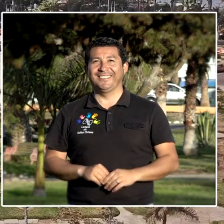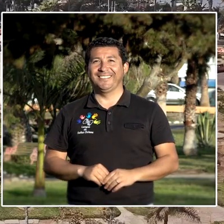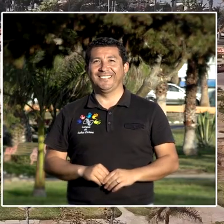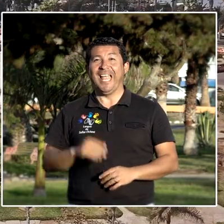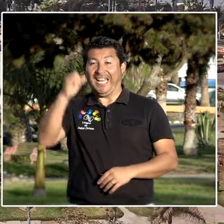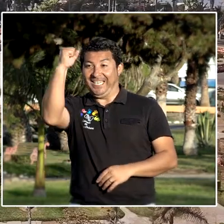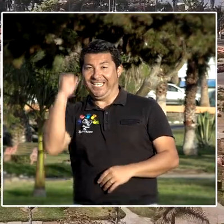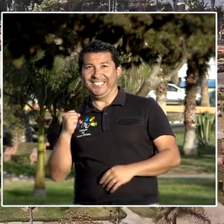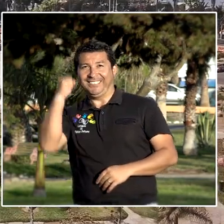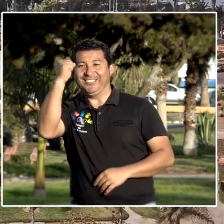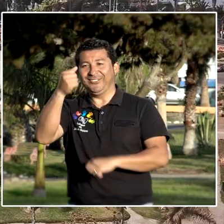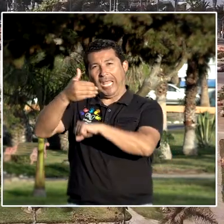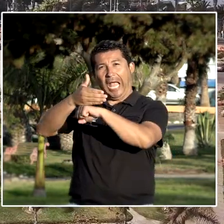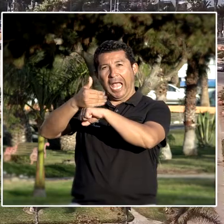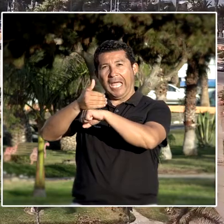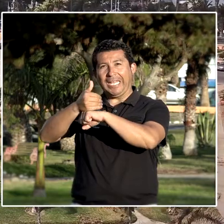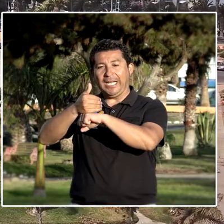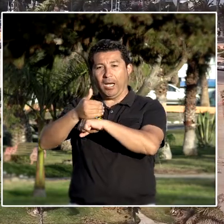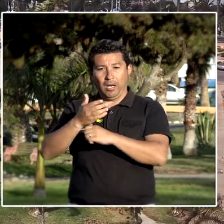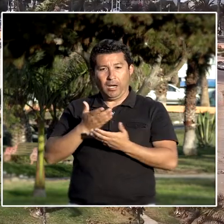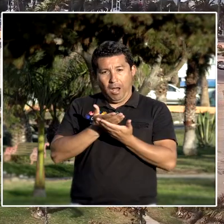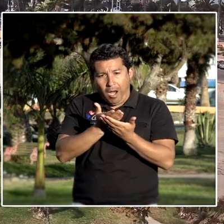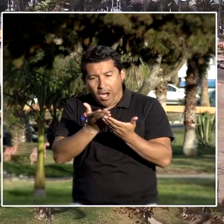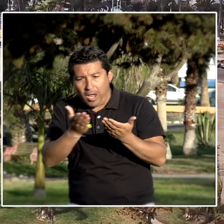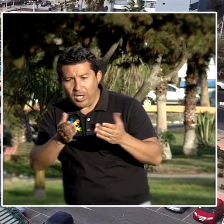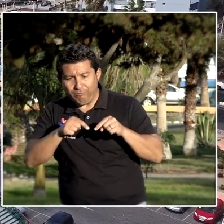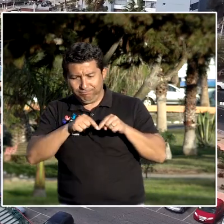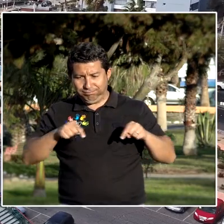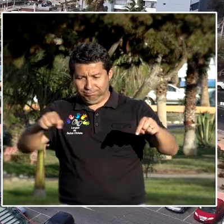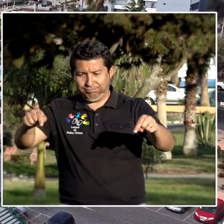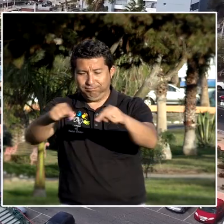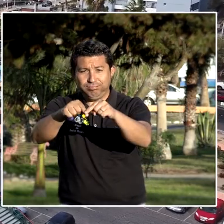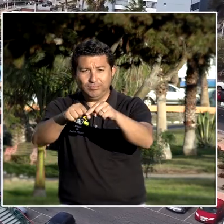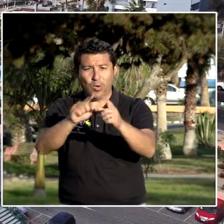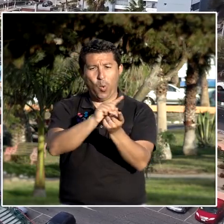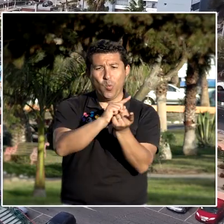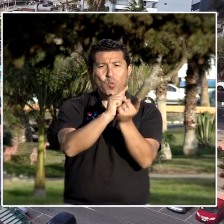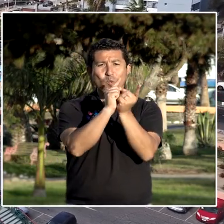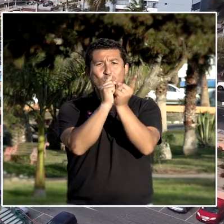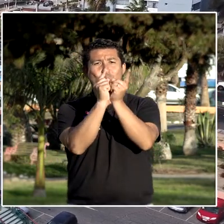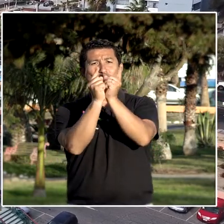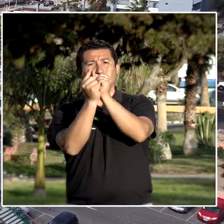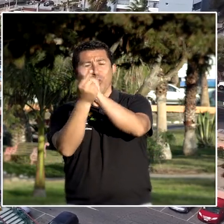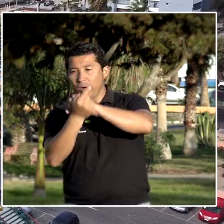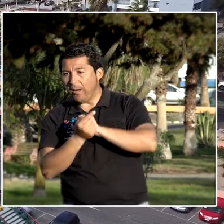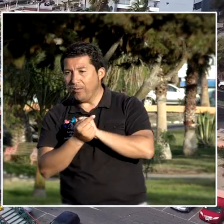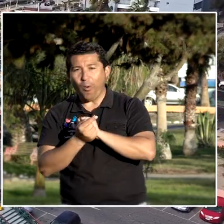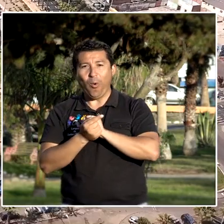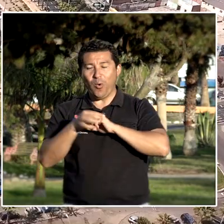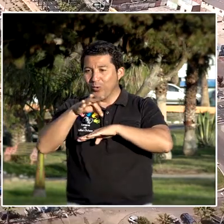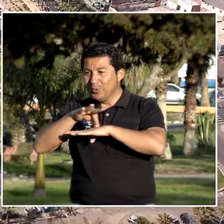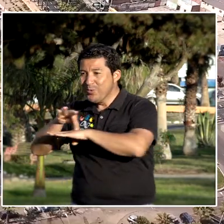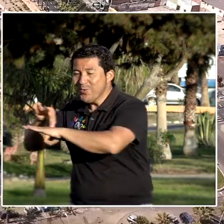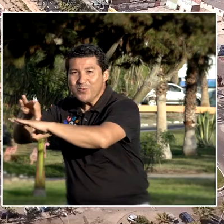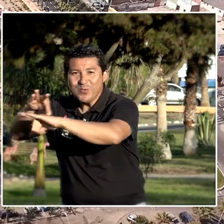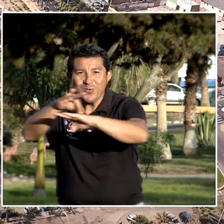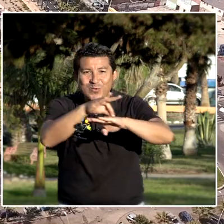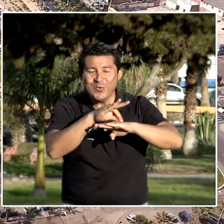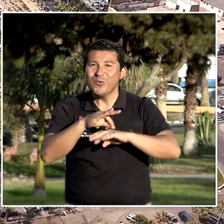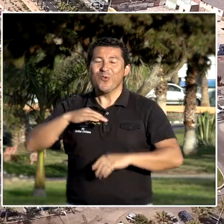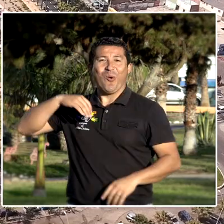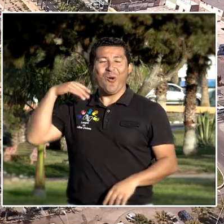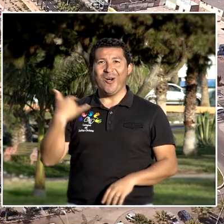y Casino Arica, lo que transformó a este sector en un enclave turístico de vital